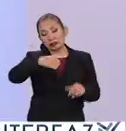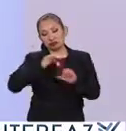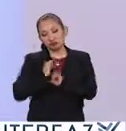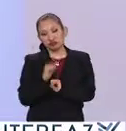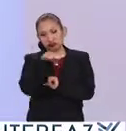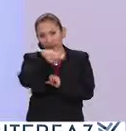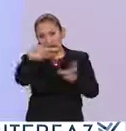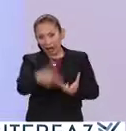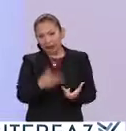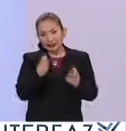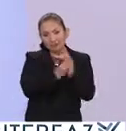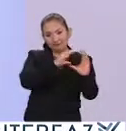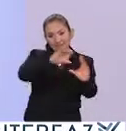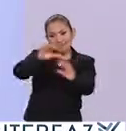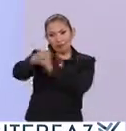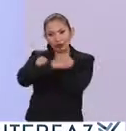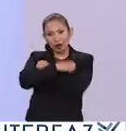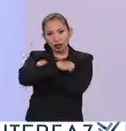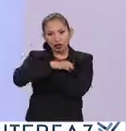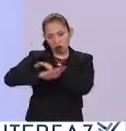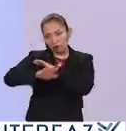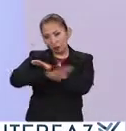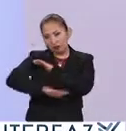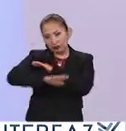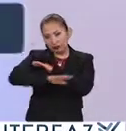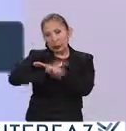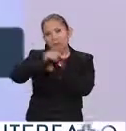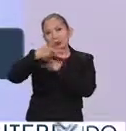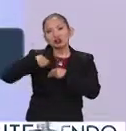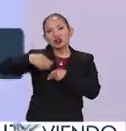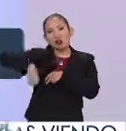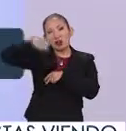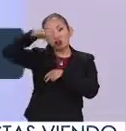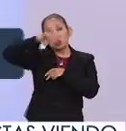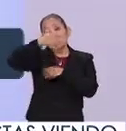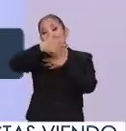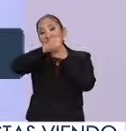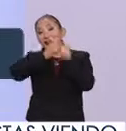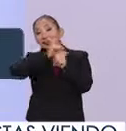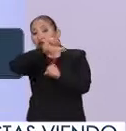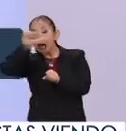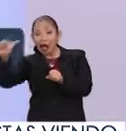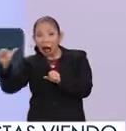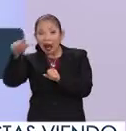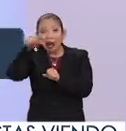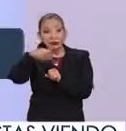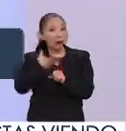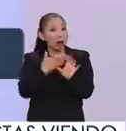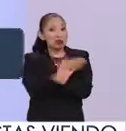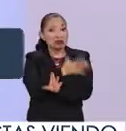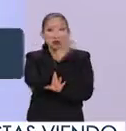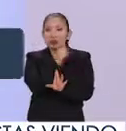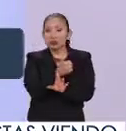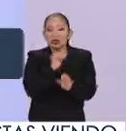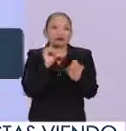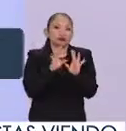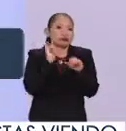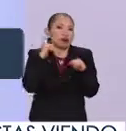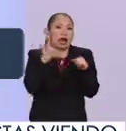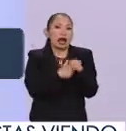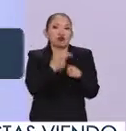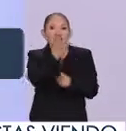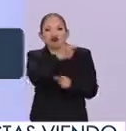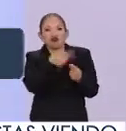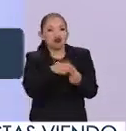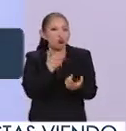encarga de proporcionar servicios de educación básica a todas aquellas personas mayores de 15 años que no tuvieron la oportunidad por alguna circunstancia